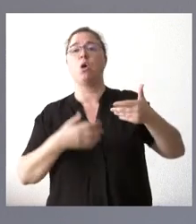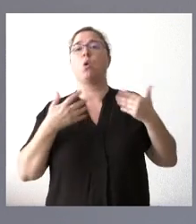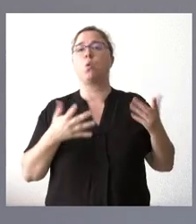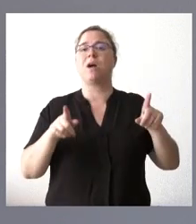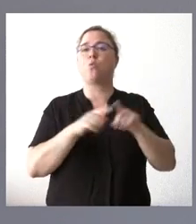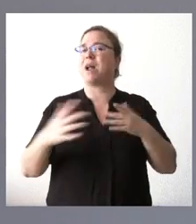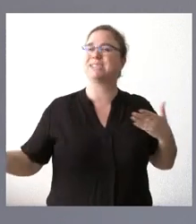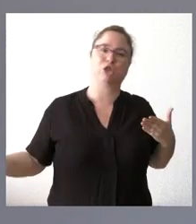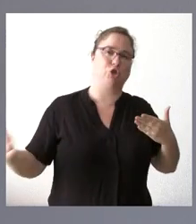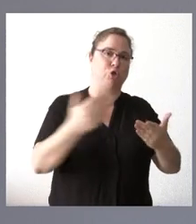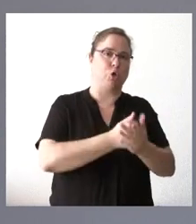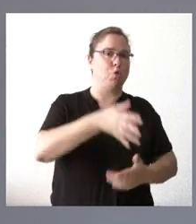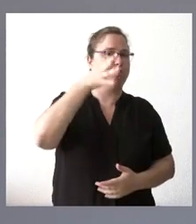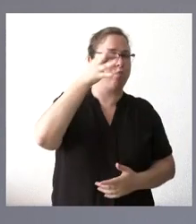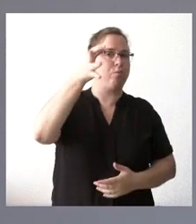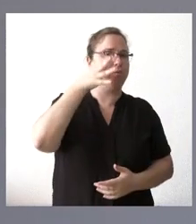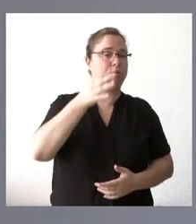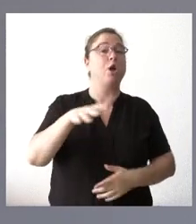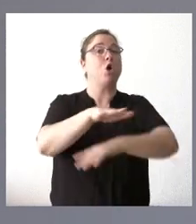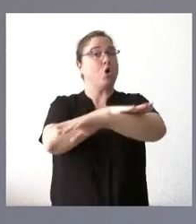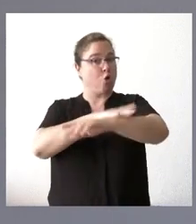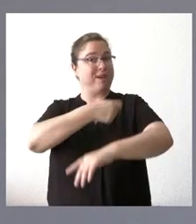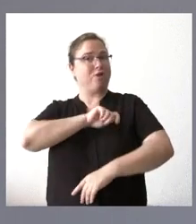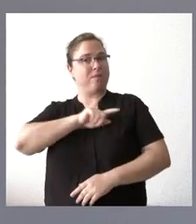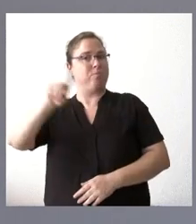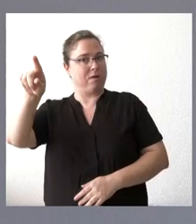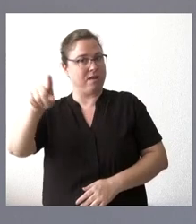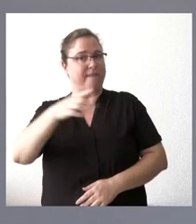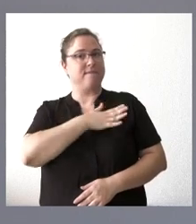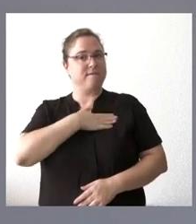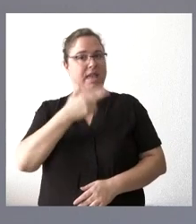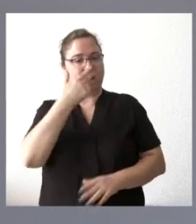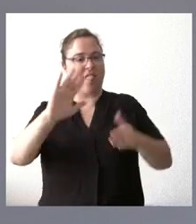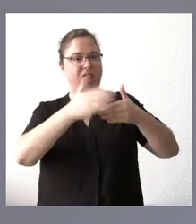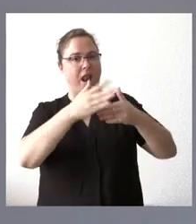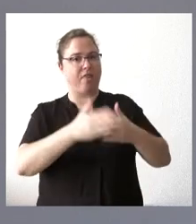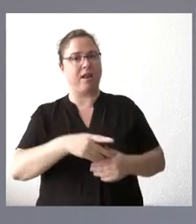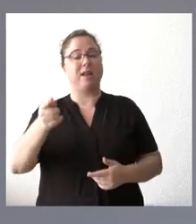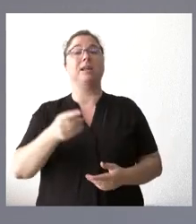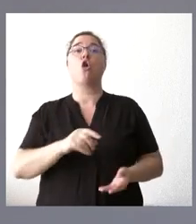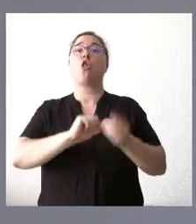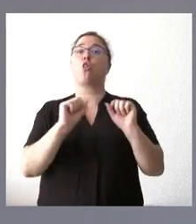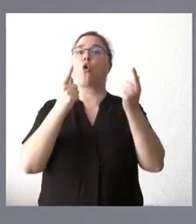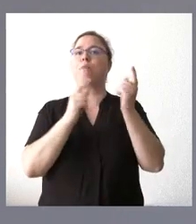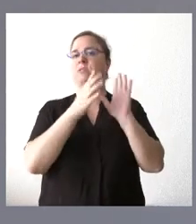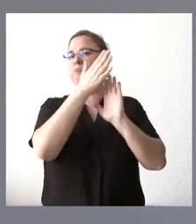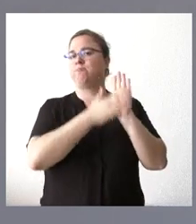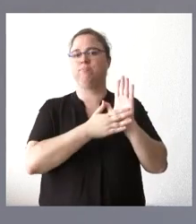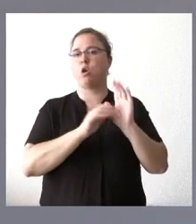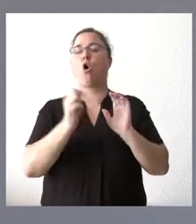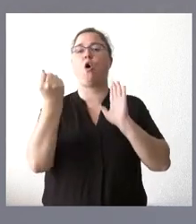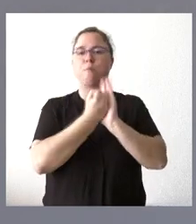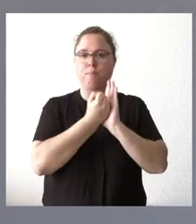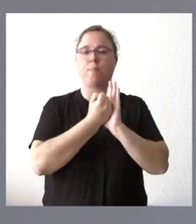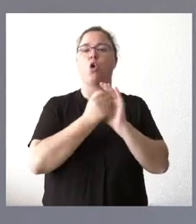todos y cada uno de ellos que el Gobierno de España tiene interés de cerrar. Este es un documento oficial con el sello